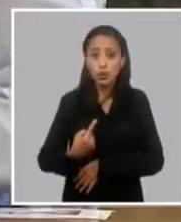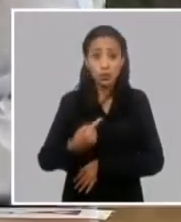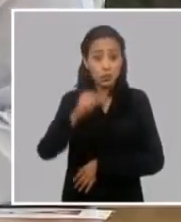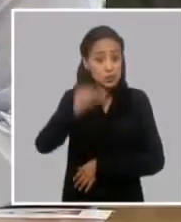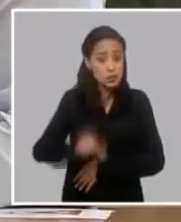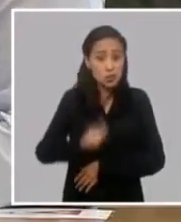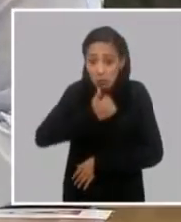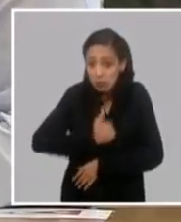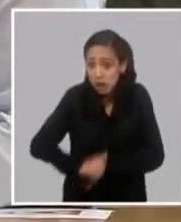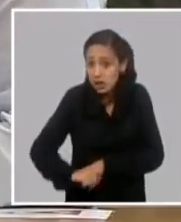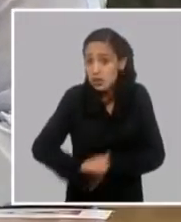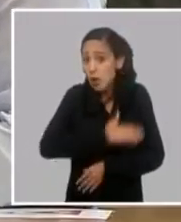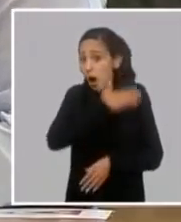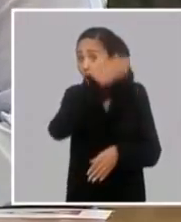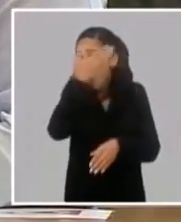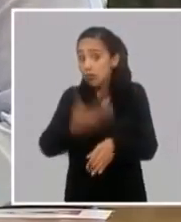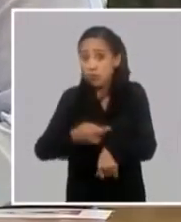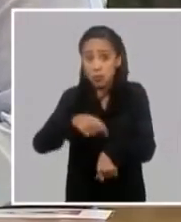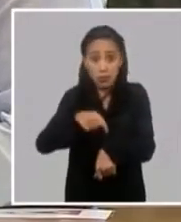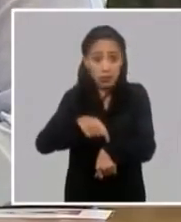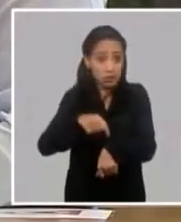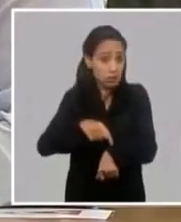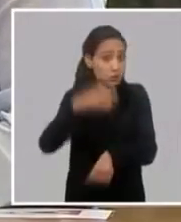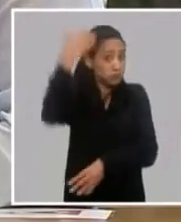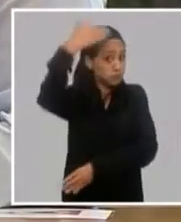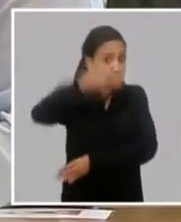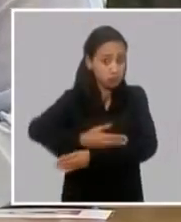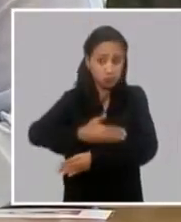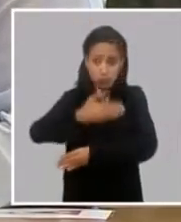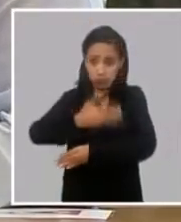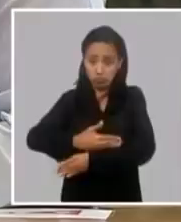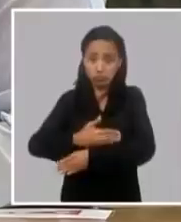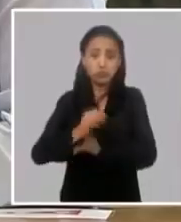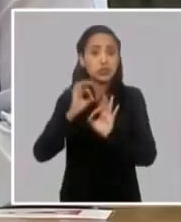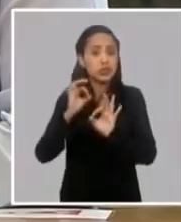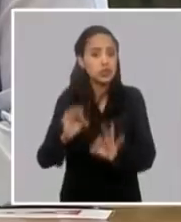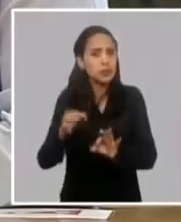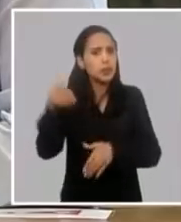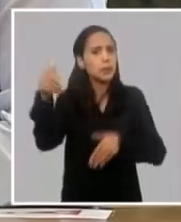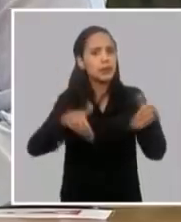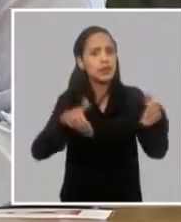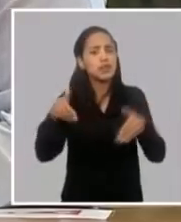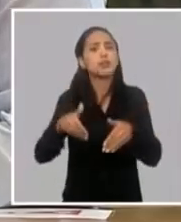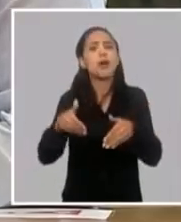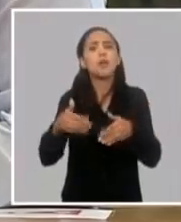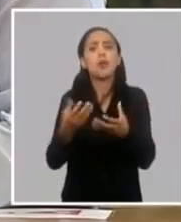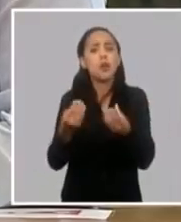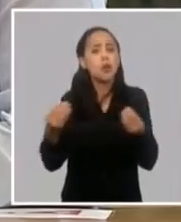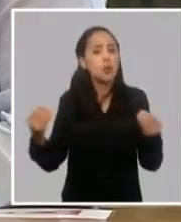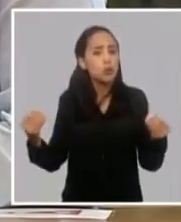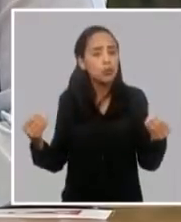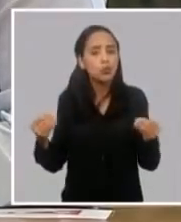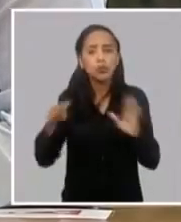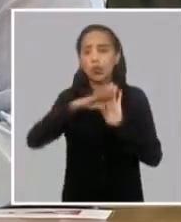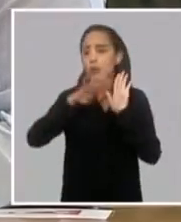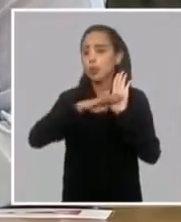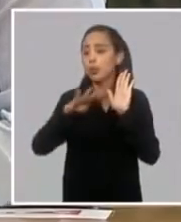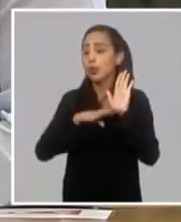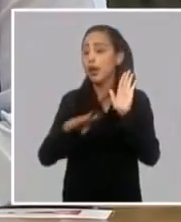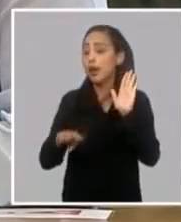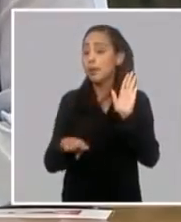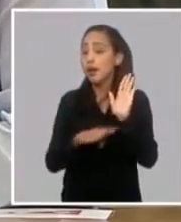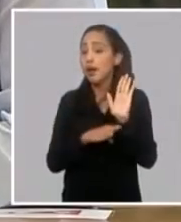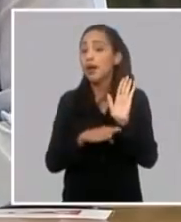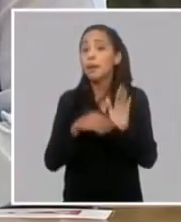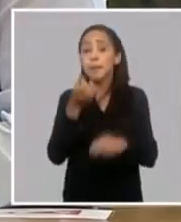y ha vivido bloqueada y somos de las generaciones que constantemente hemos estado participando en todo un grupo de programas para evitar